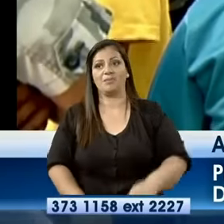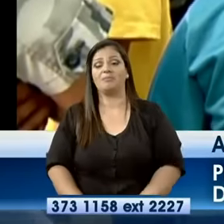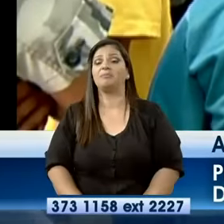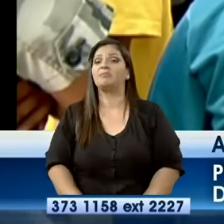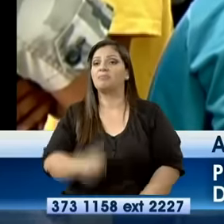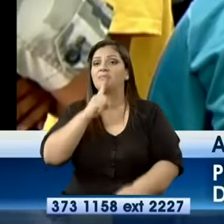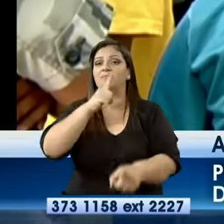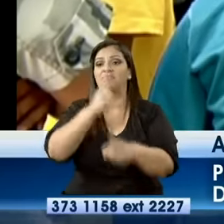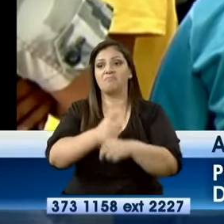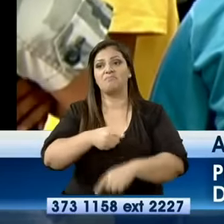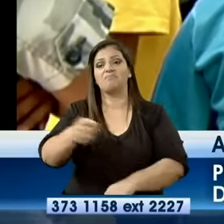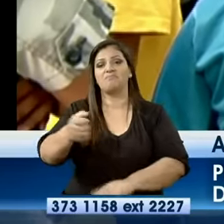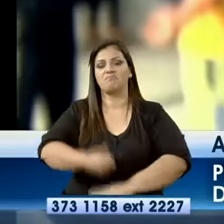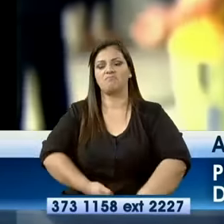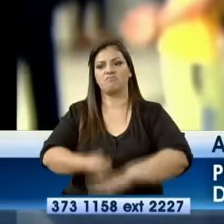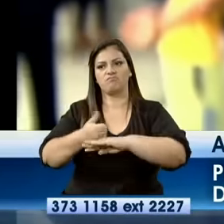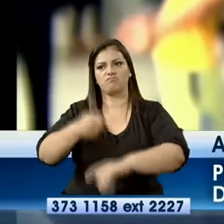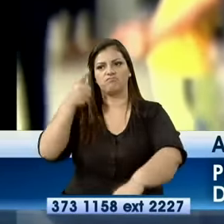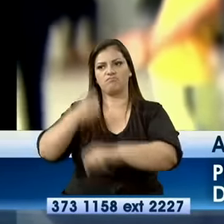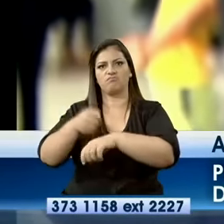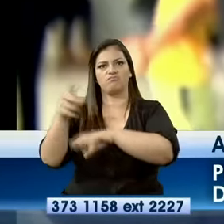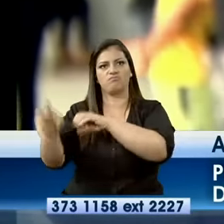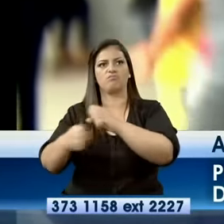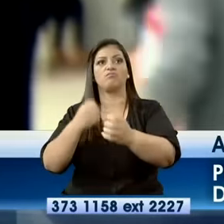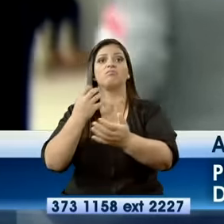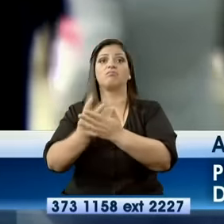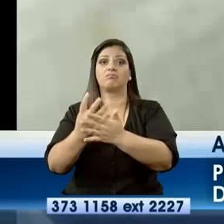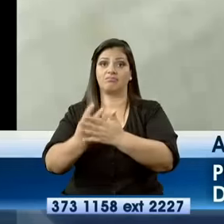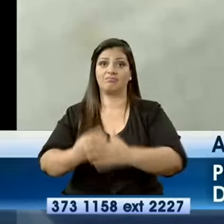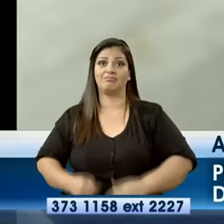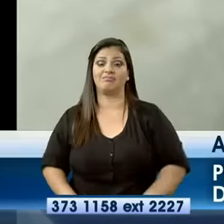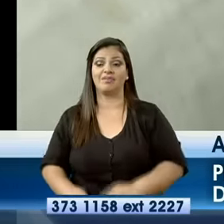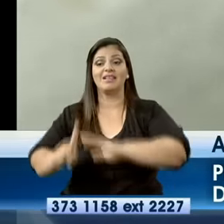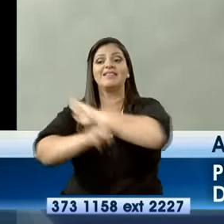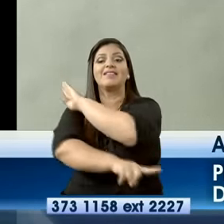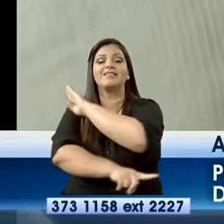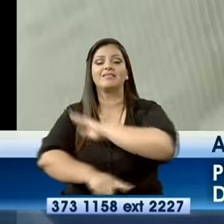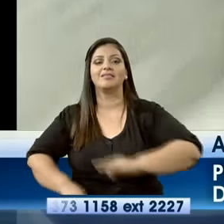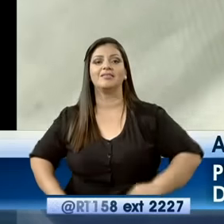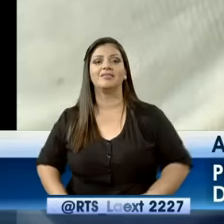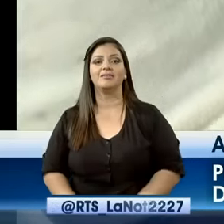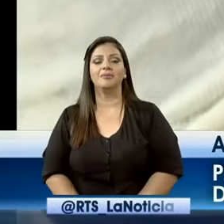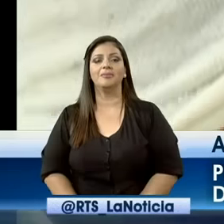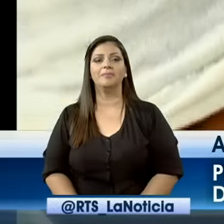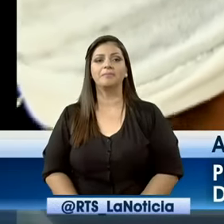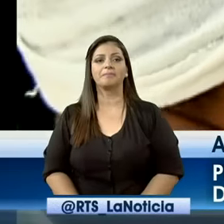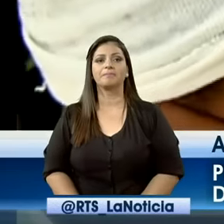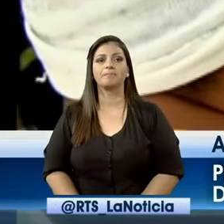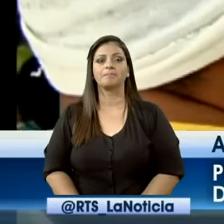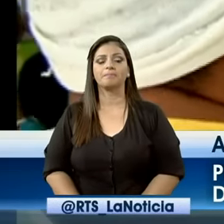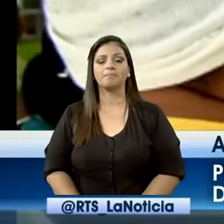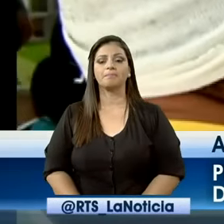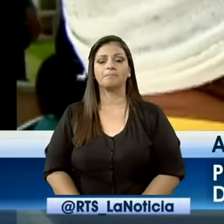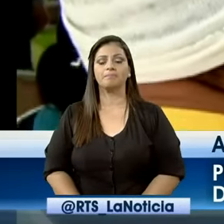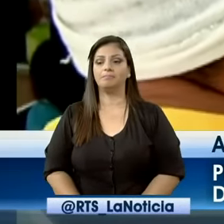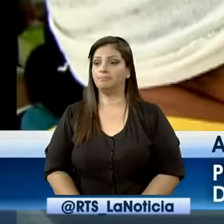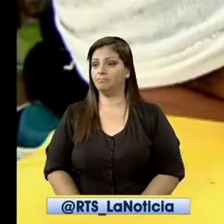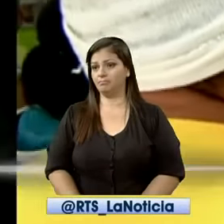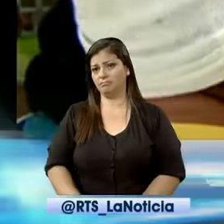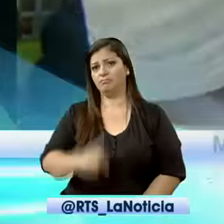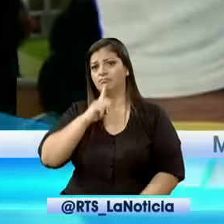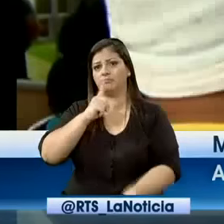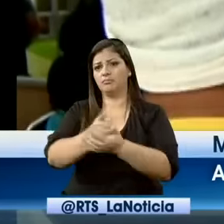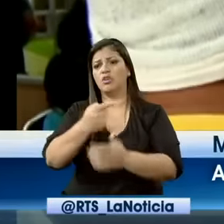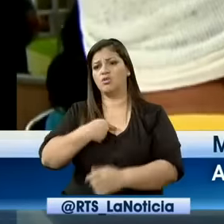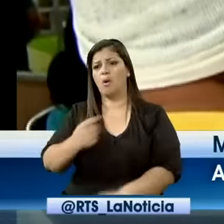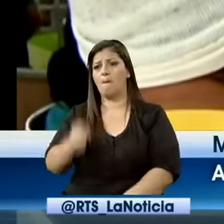ordenó que a la señora también la sometan al respectivo proceso. O sea, que la ley sea para los dos. pues, o sea, si ella me agredió, o